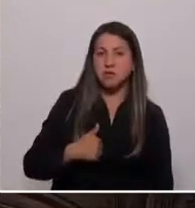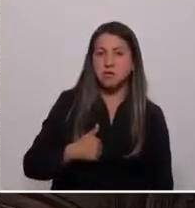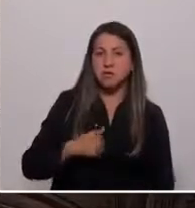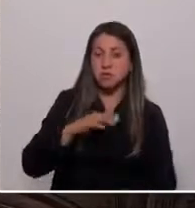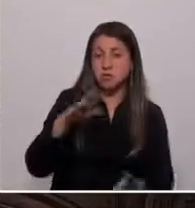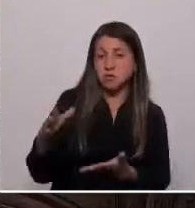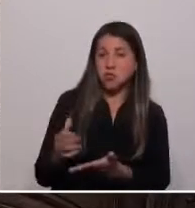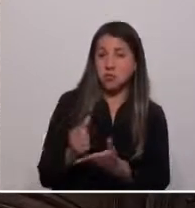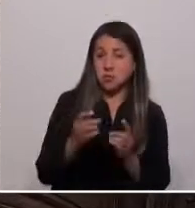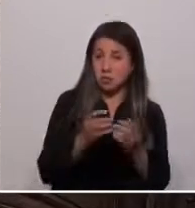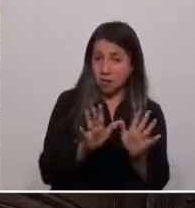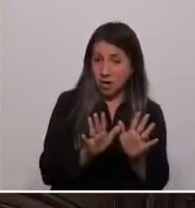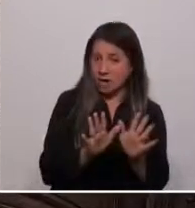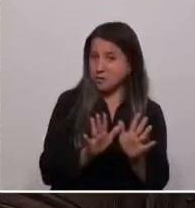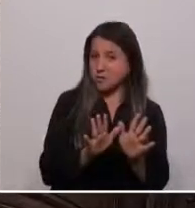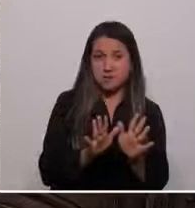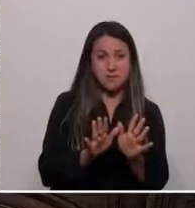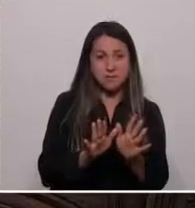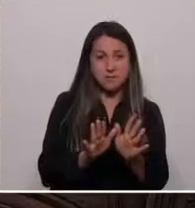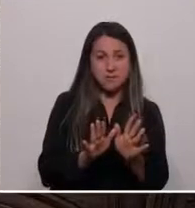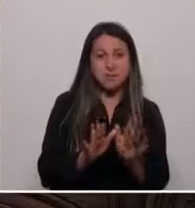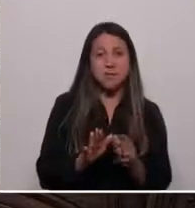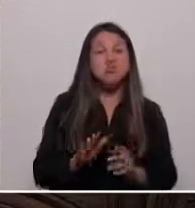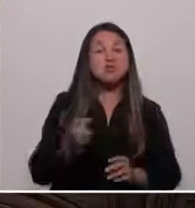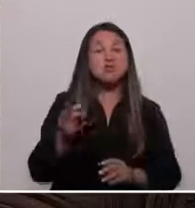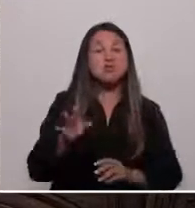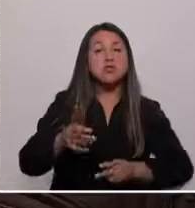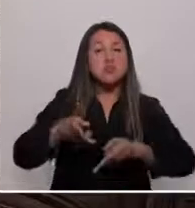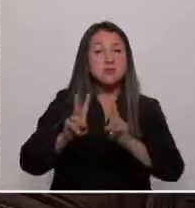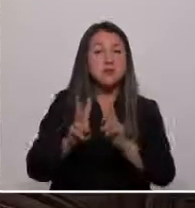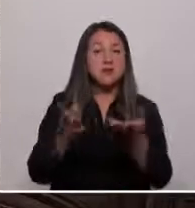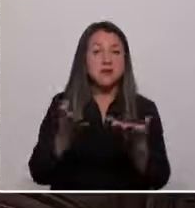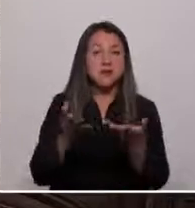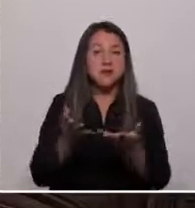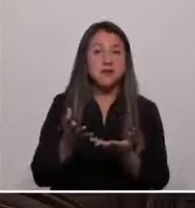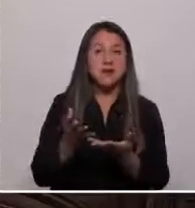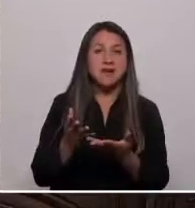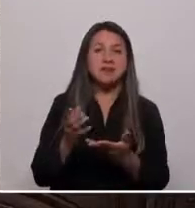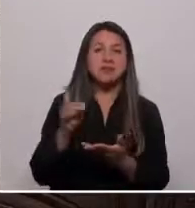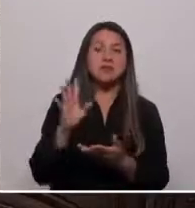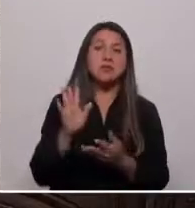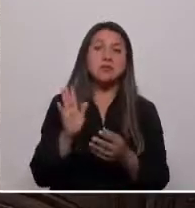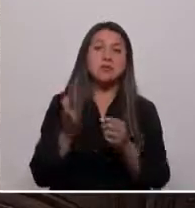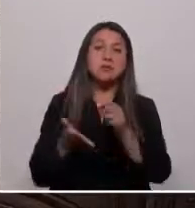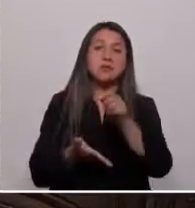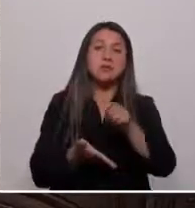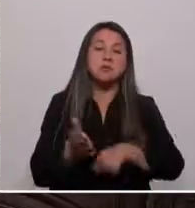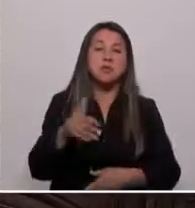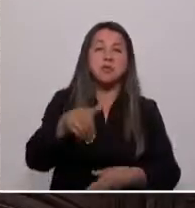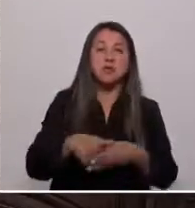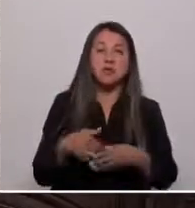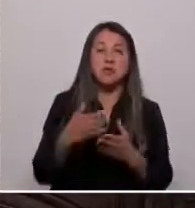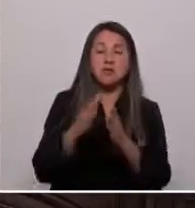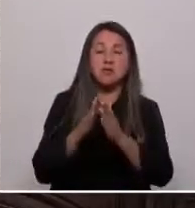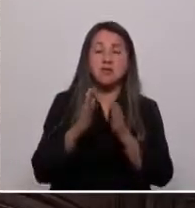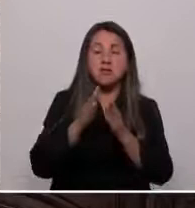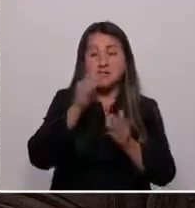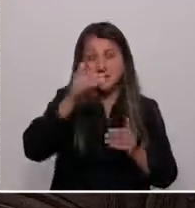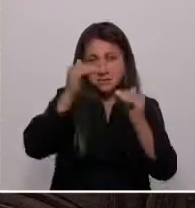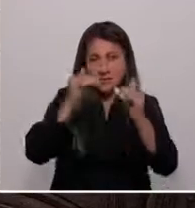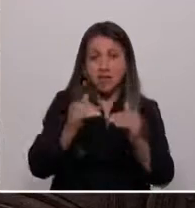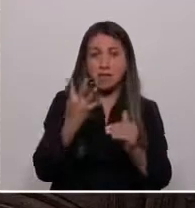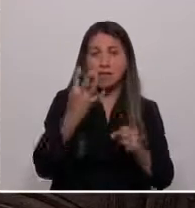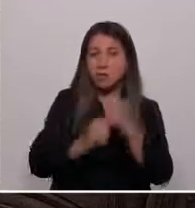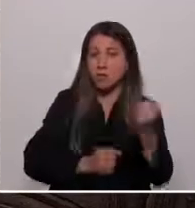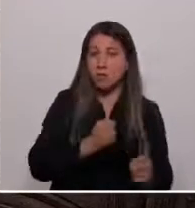democracia que solo nos permita marcar una raya en un papel cada cuatro años. Desde ya propongo